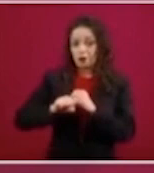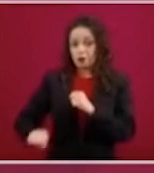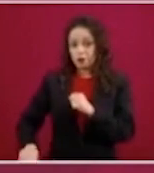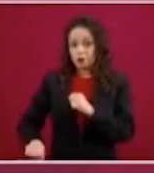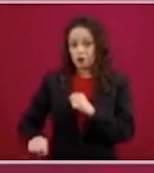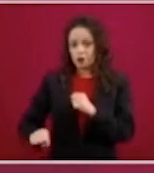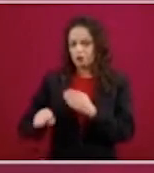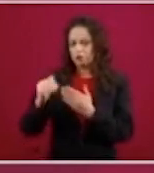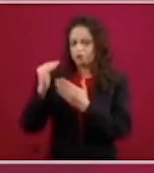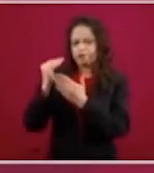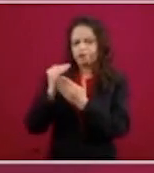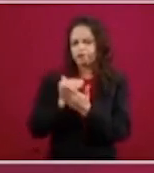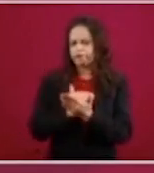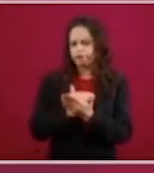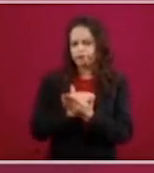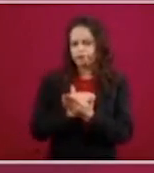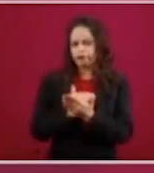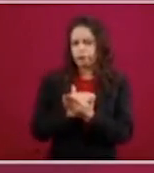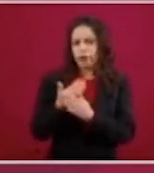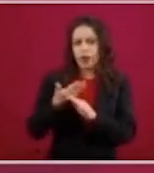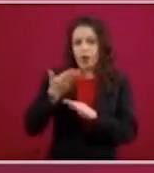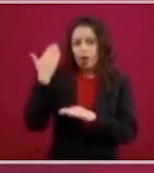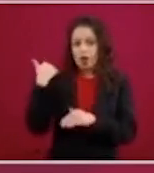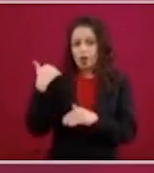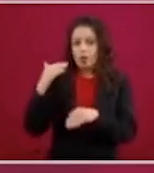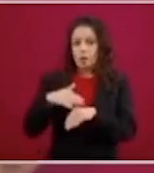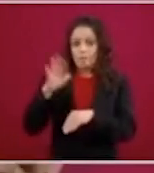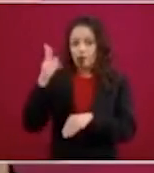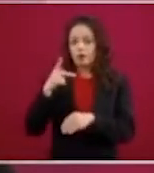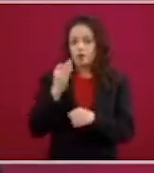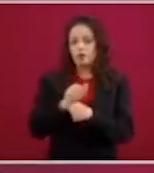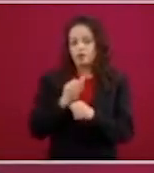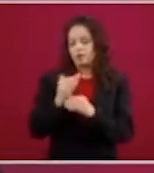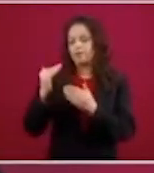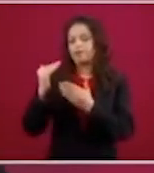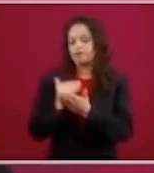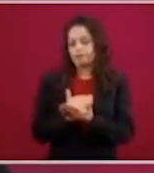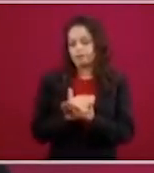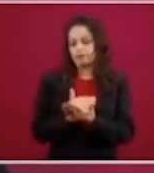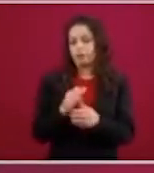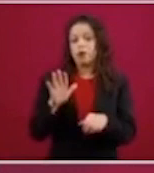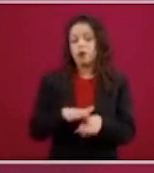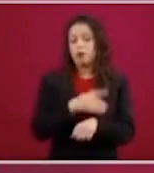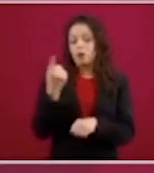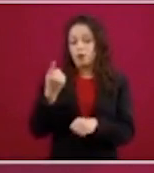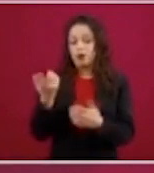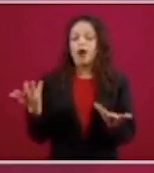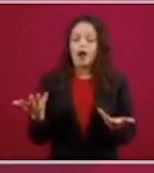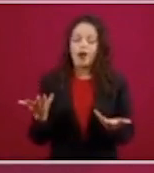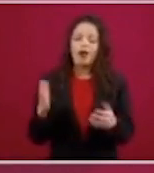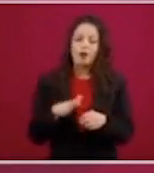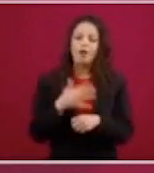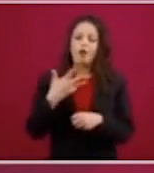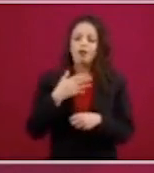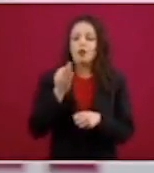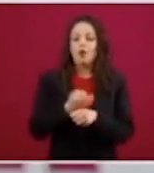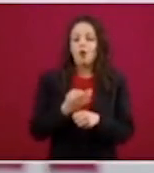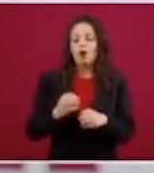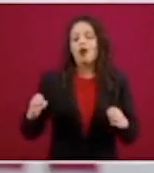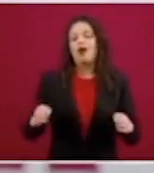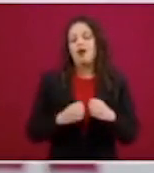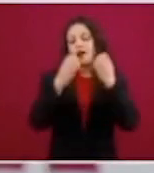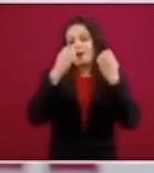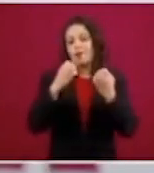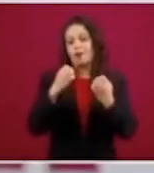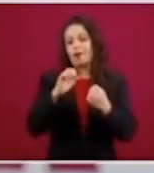bajos respecto a lo que habitualmente son por una razón explicable, que es la situación sanitaria que tenemos. Y sí hay personas